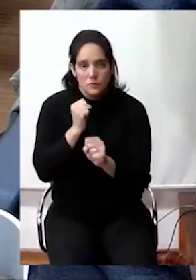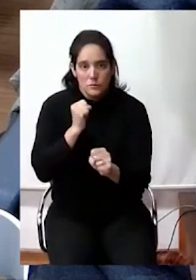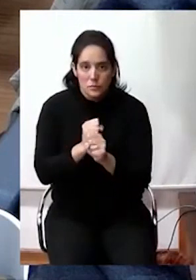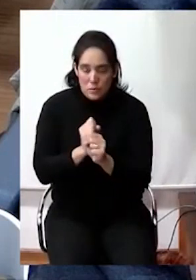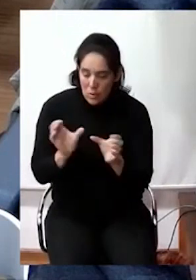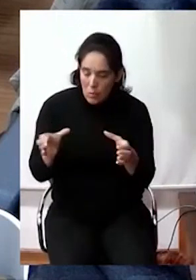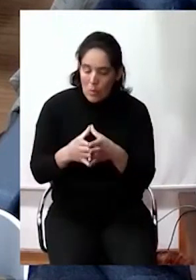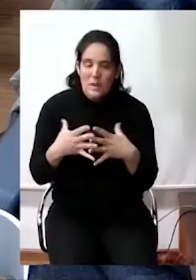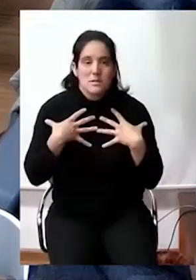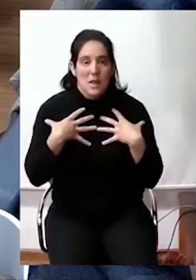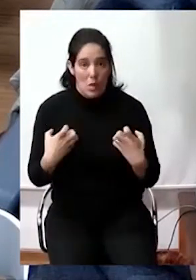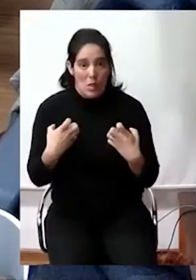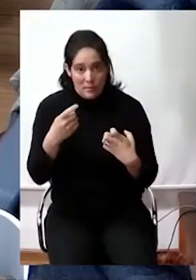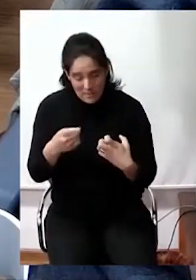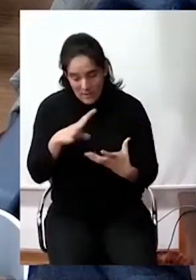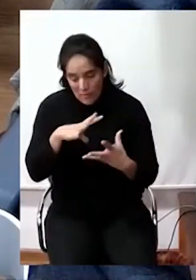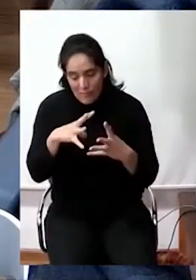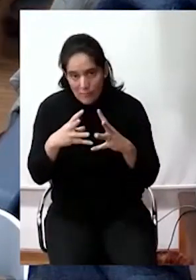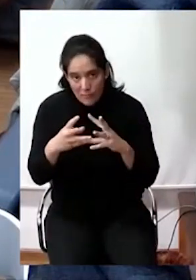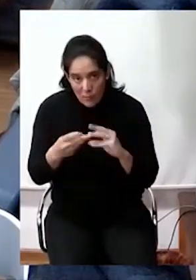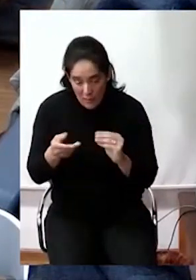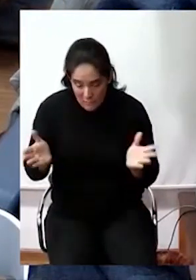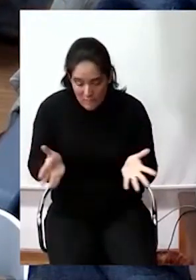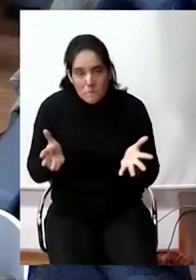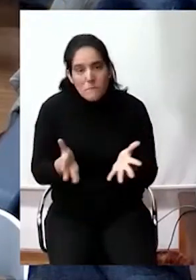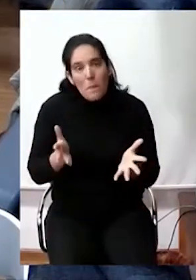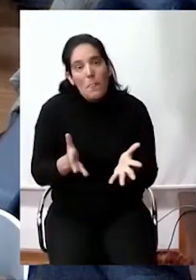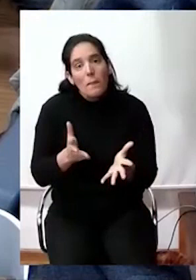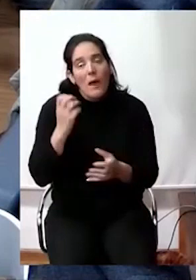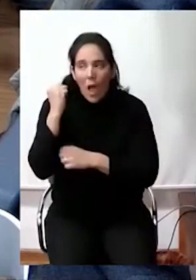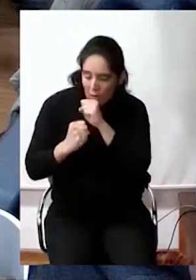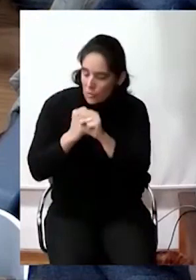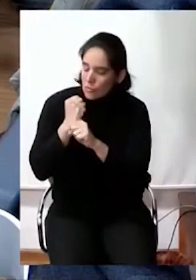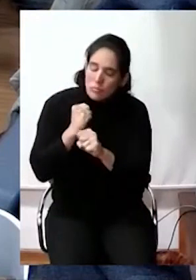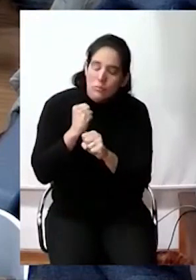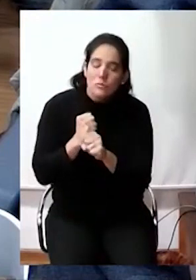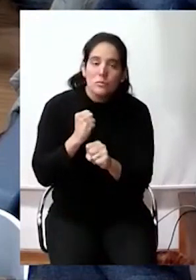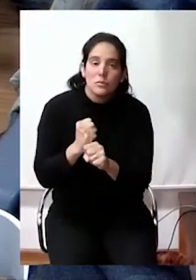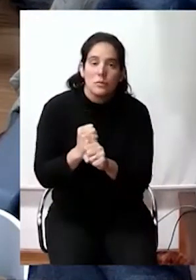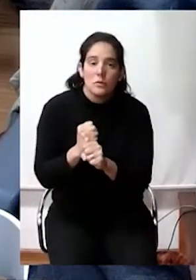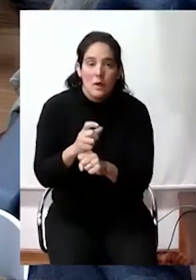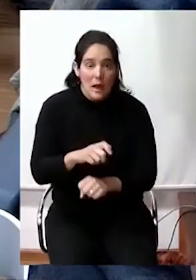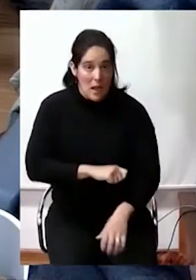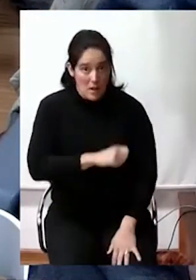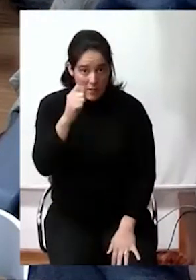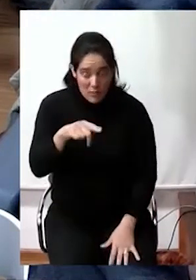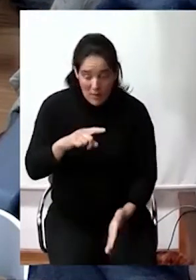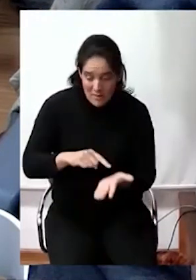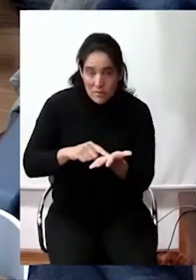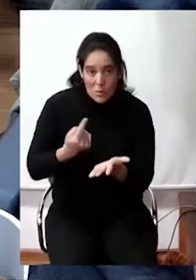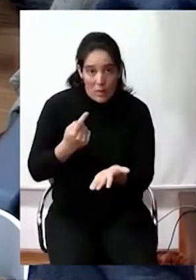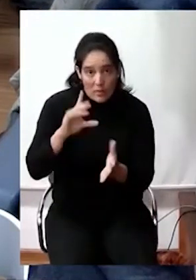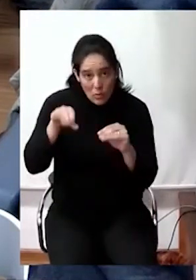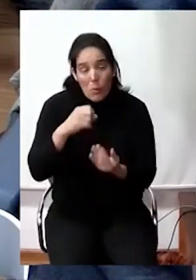saludable. Esta estrategia que comienza a funcionar hace ya bastante tiempo, siendo Libertad una de las pocas